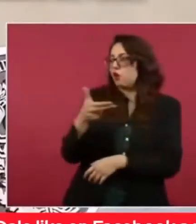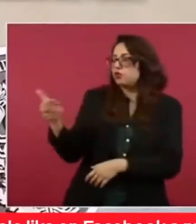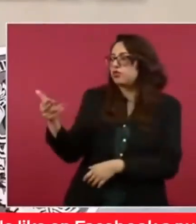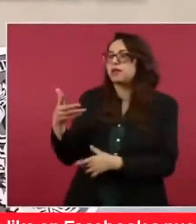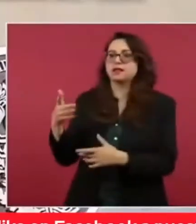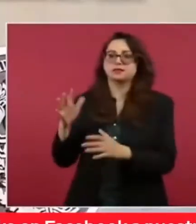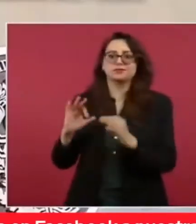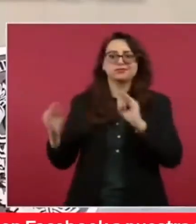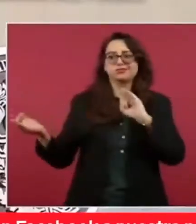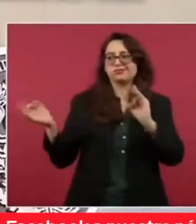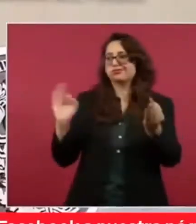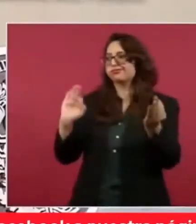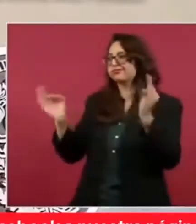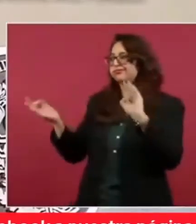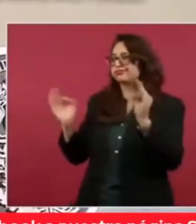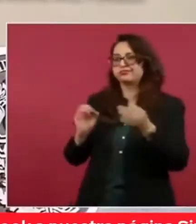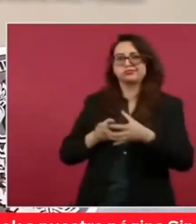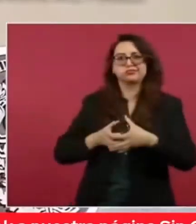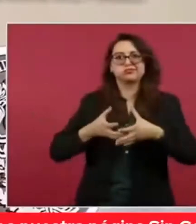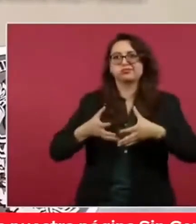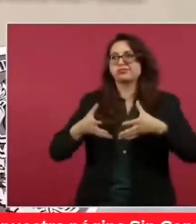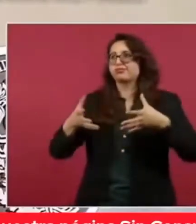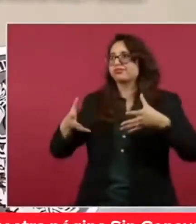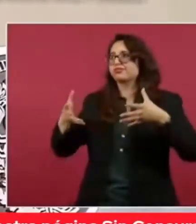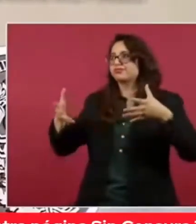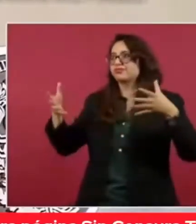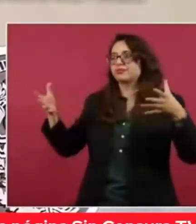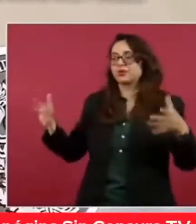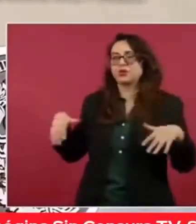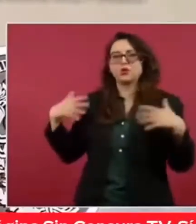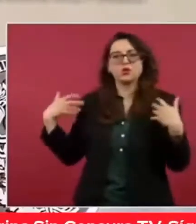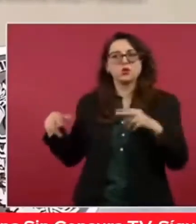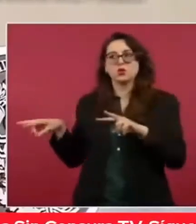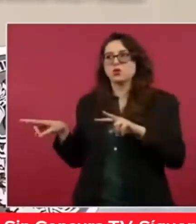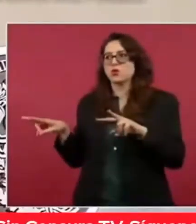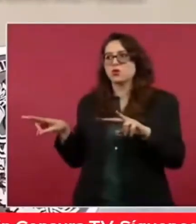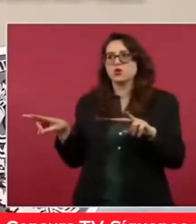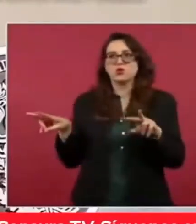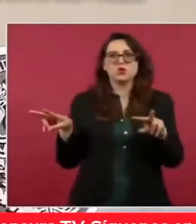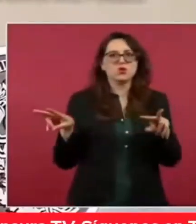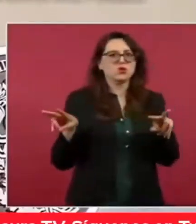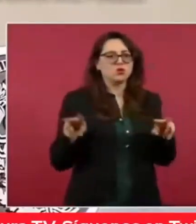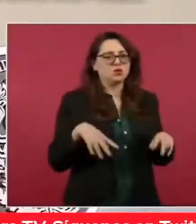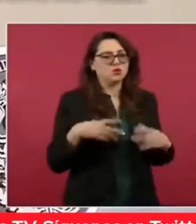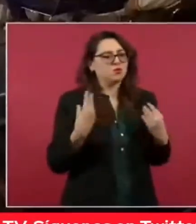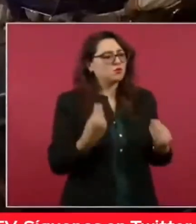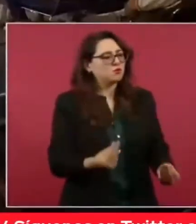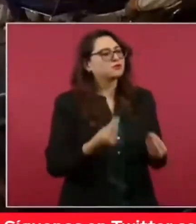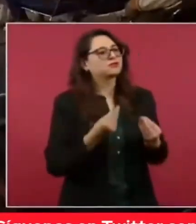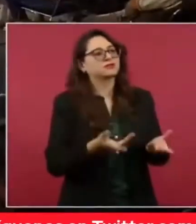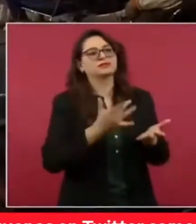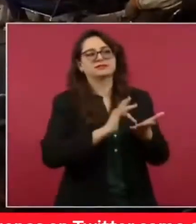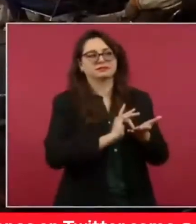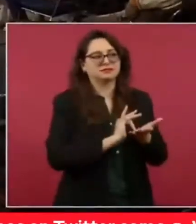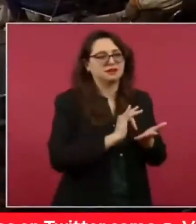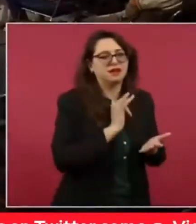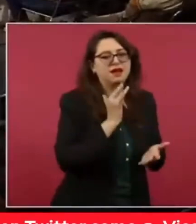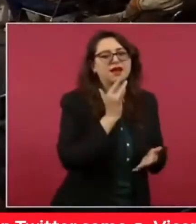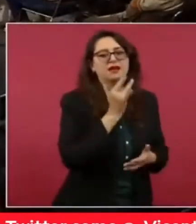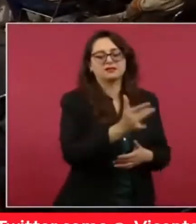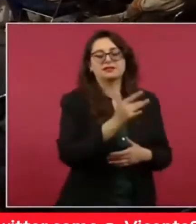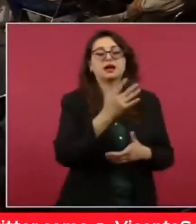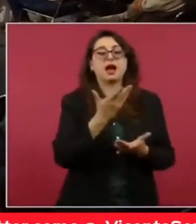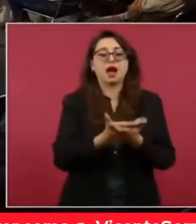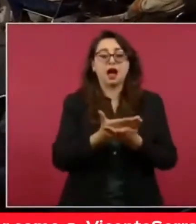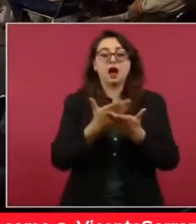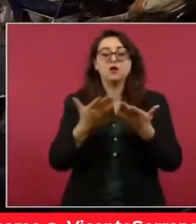Maya en nuestro estado, específicamente en el tramo 4. Queremos agradecerle también, señor presidente, por la autorización